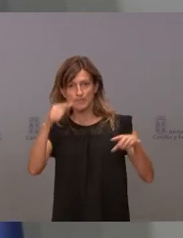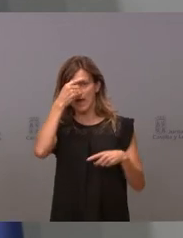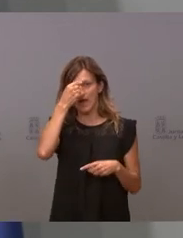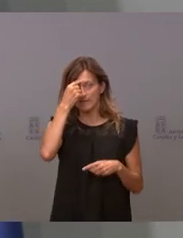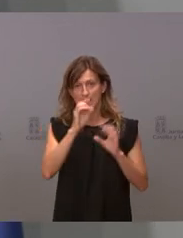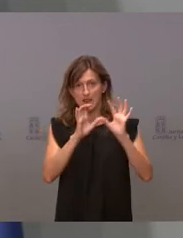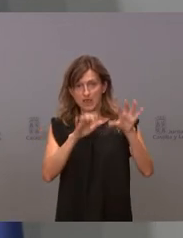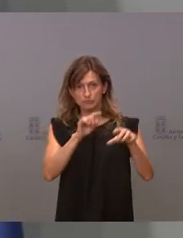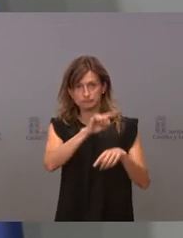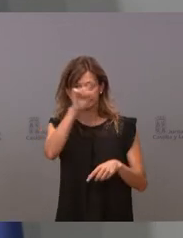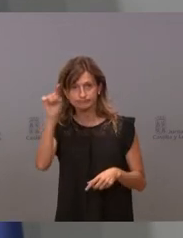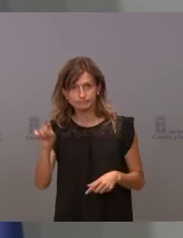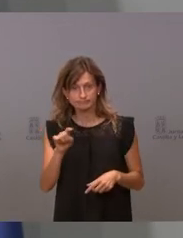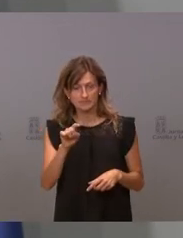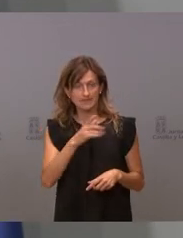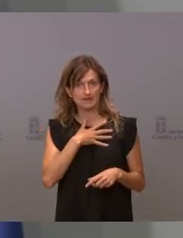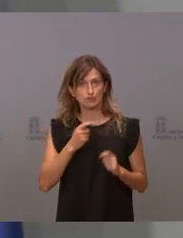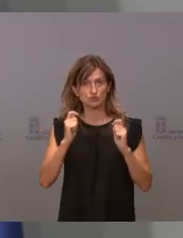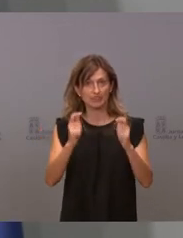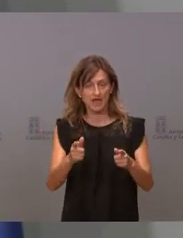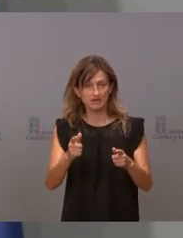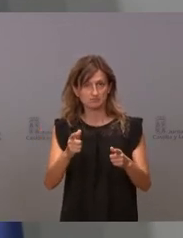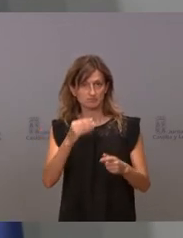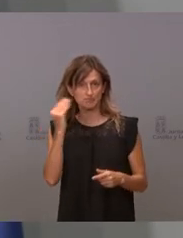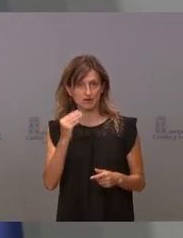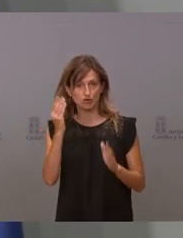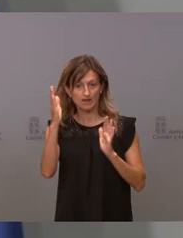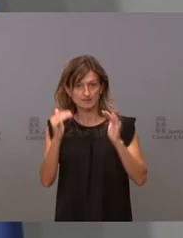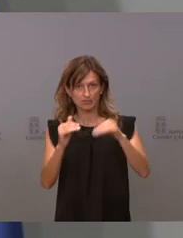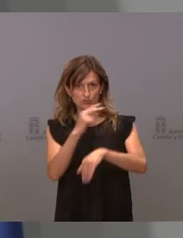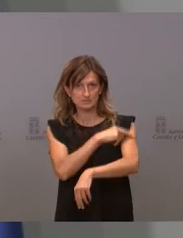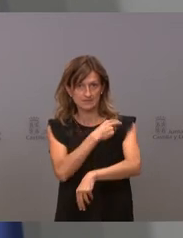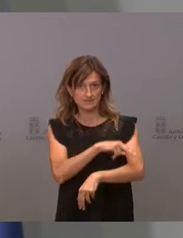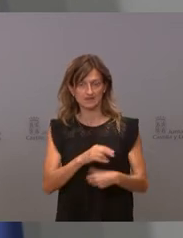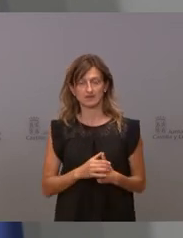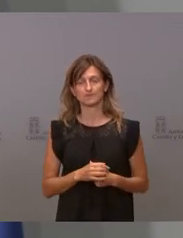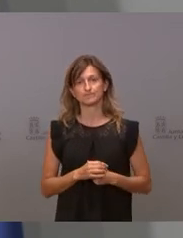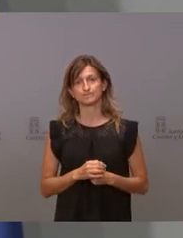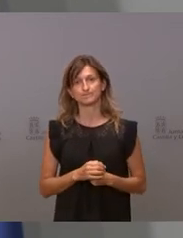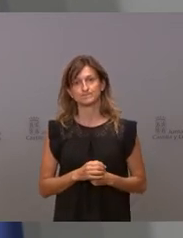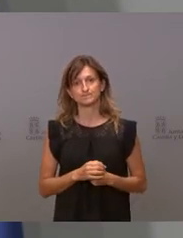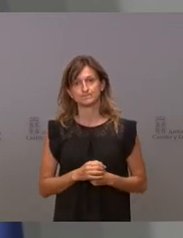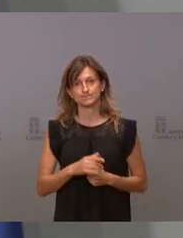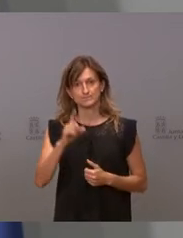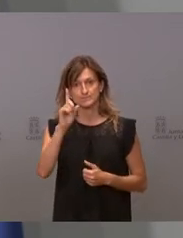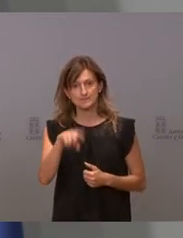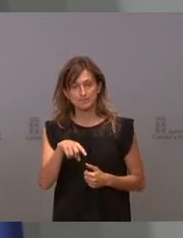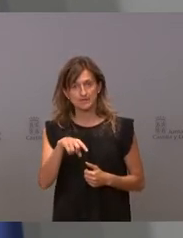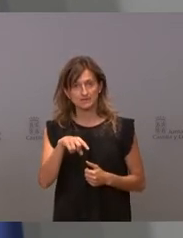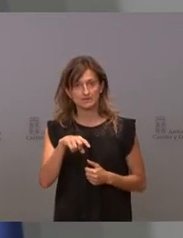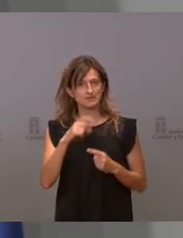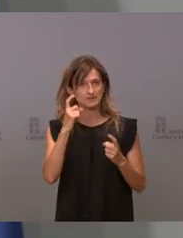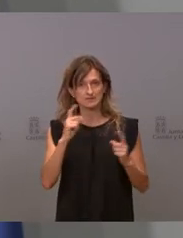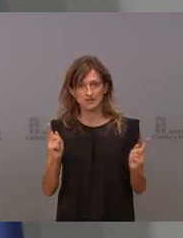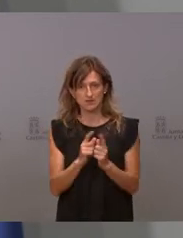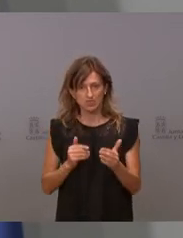en León, en todas partes, una mejora de la asistencia sanitaria. Y en primer lugar, que tengan asignadas a la mayor obredad